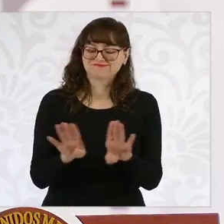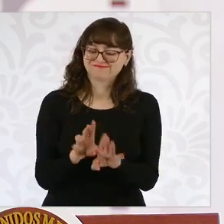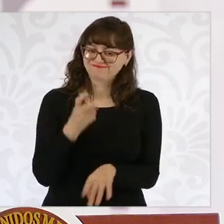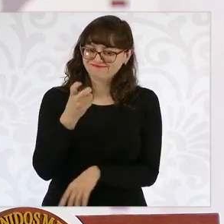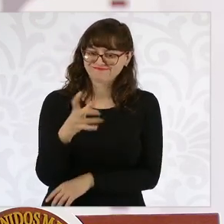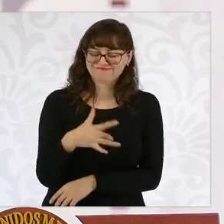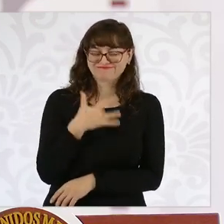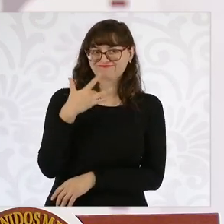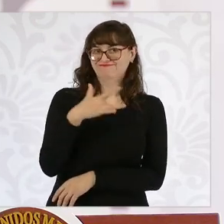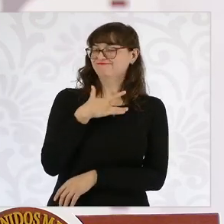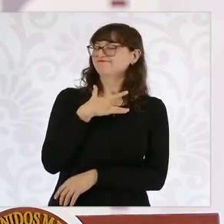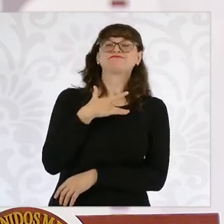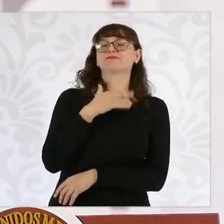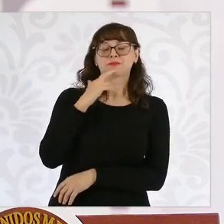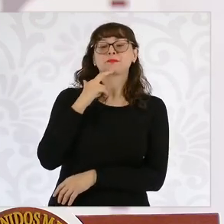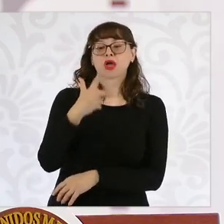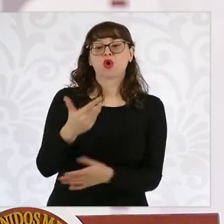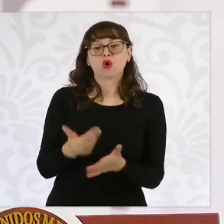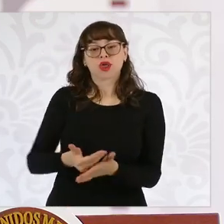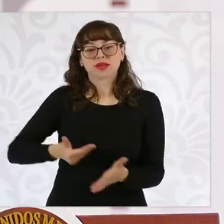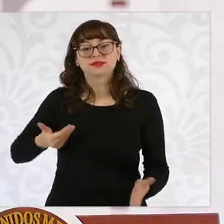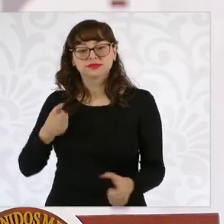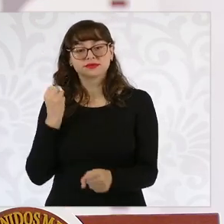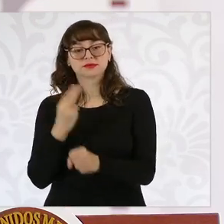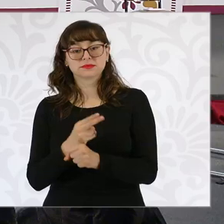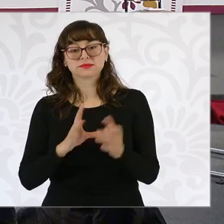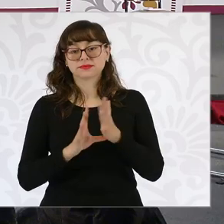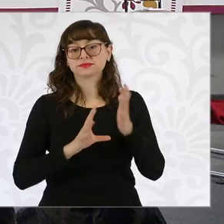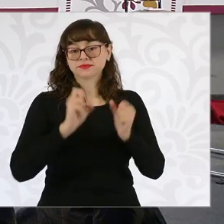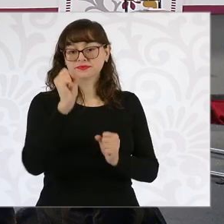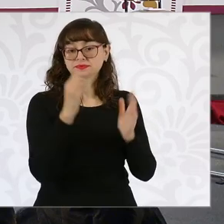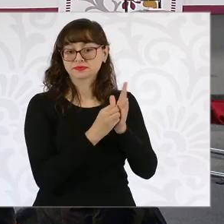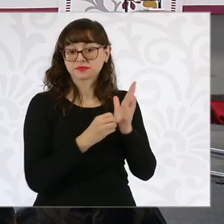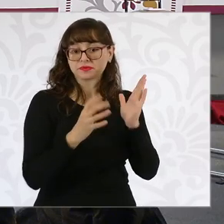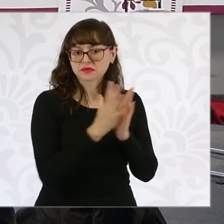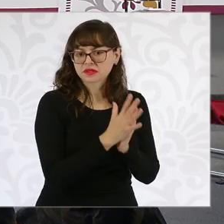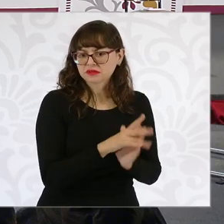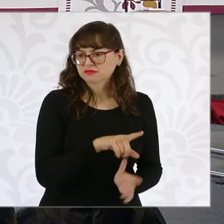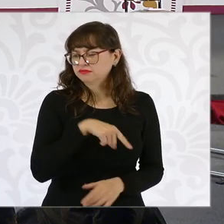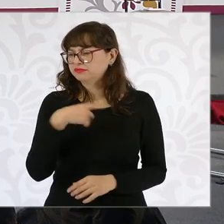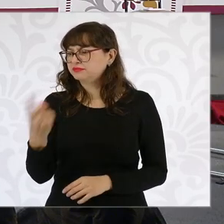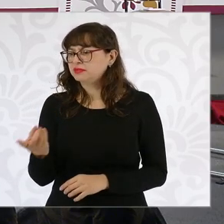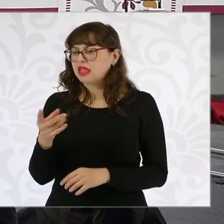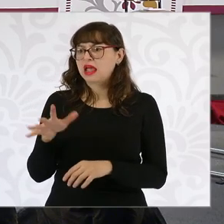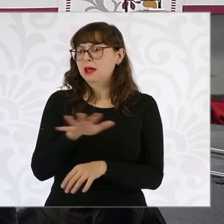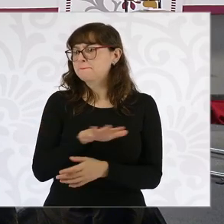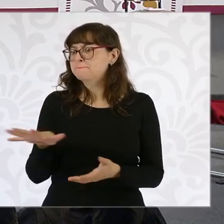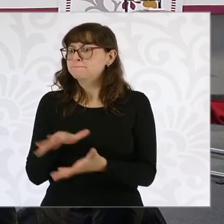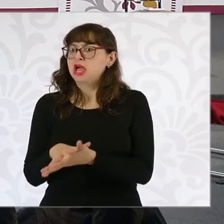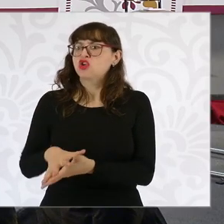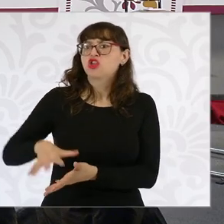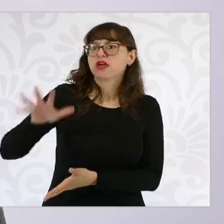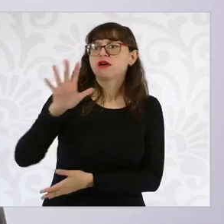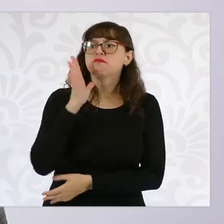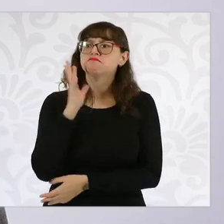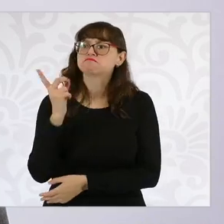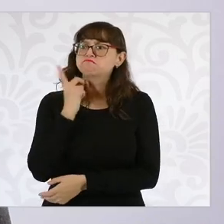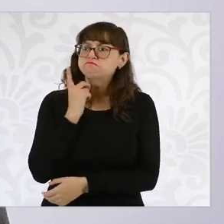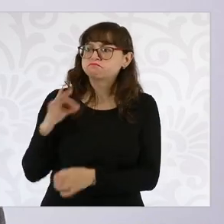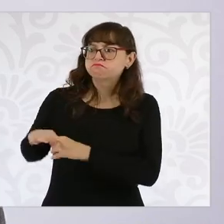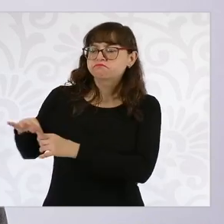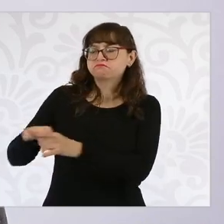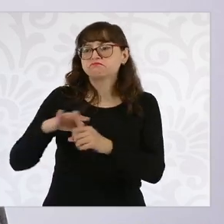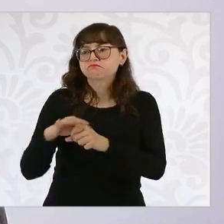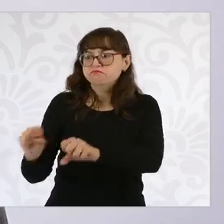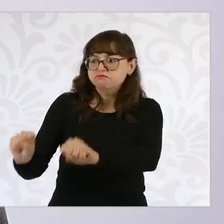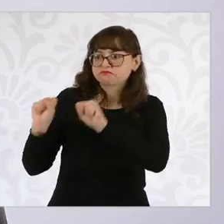Y consideramos que el consenso que se alcanzó en lo general, pues es un buen mensaje para la